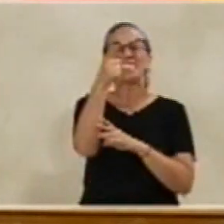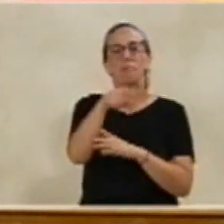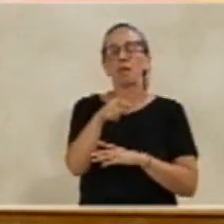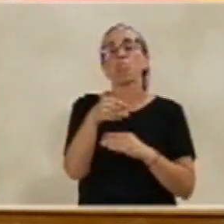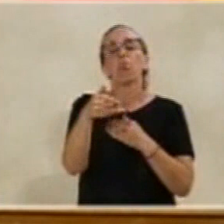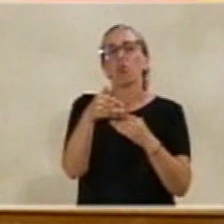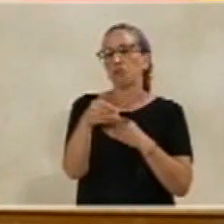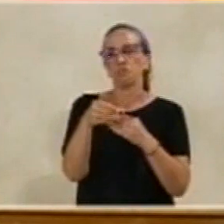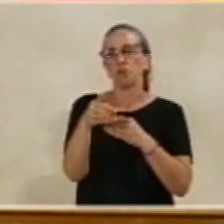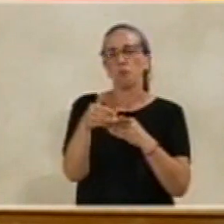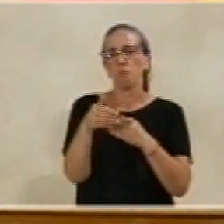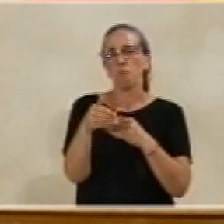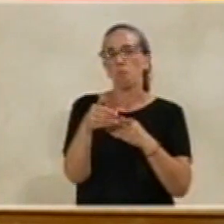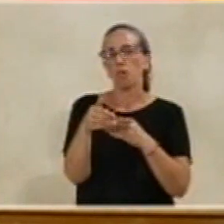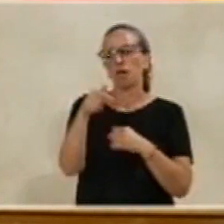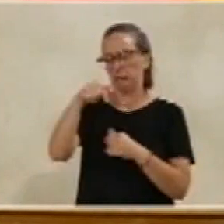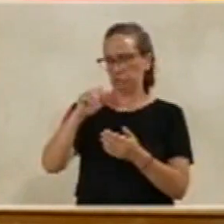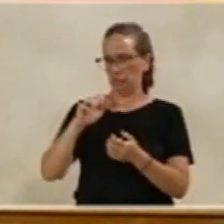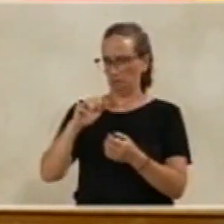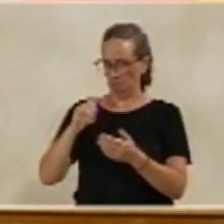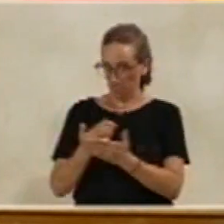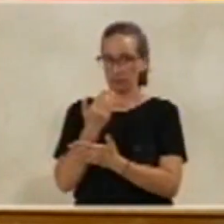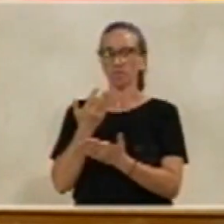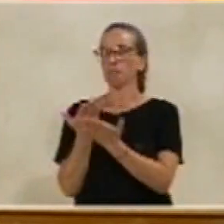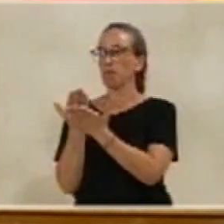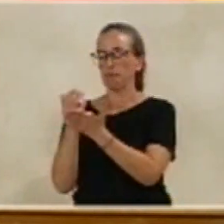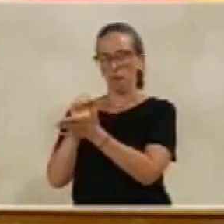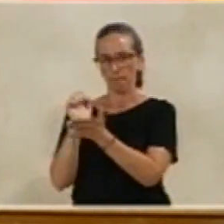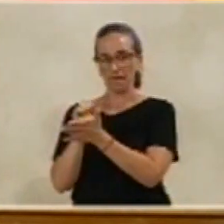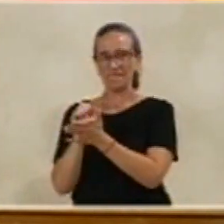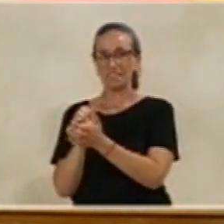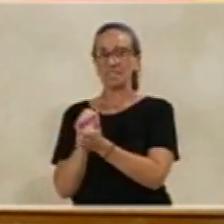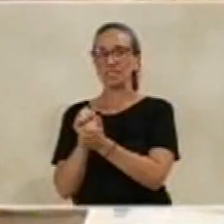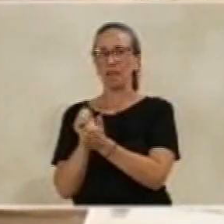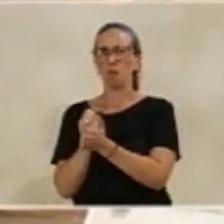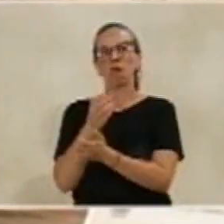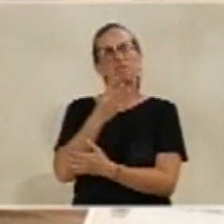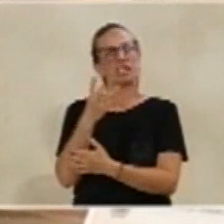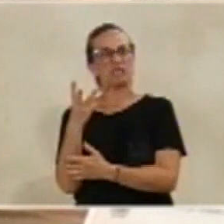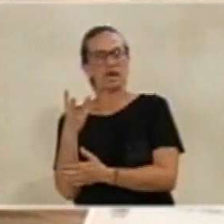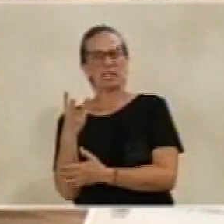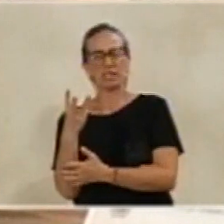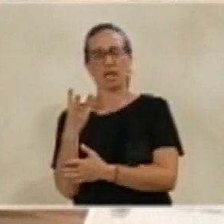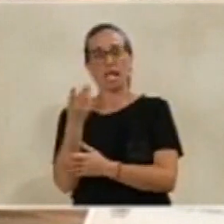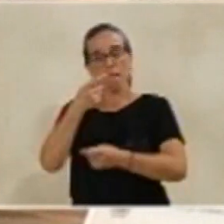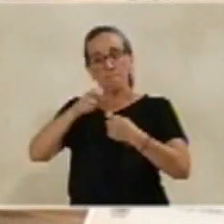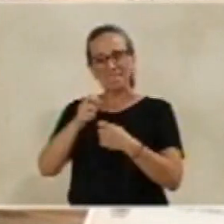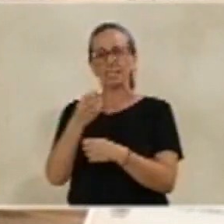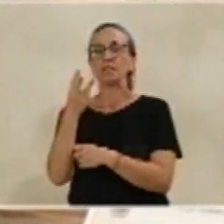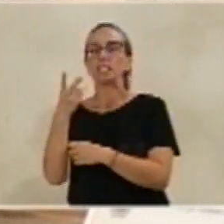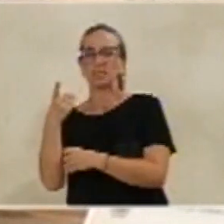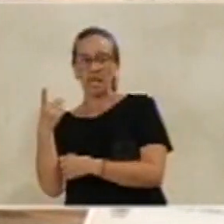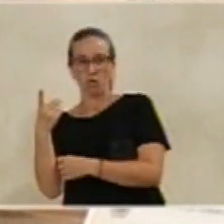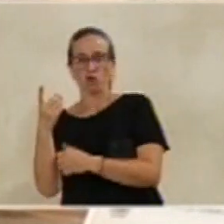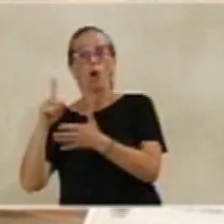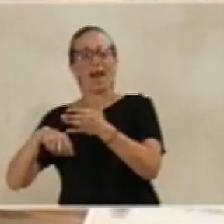estas que pedimos el préstamo esta mañana. 33 en 20, 31 en alquiler. Tenemos las que estamos